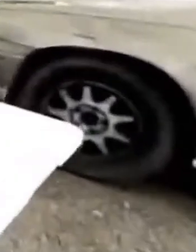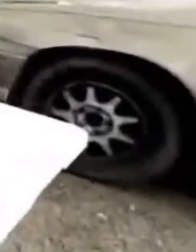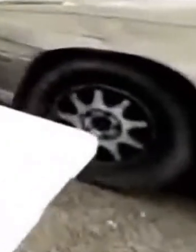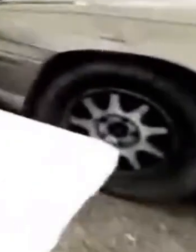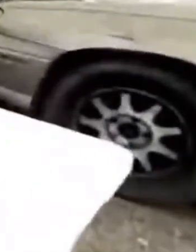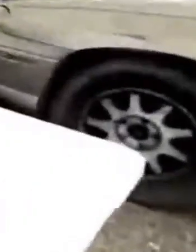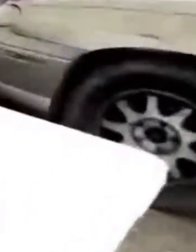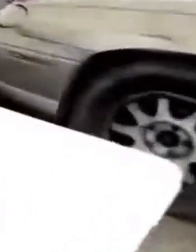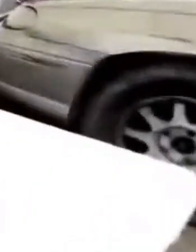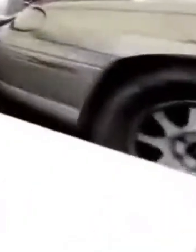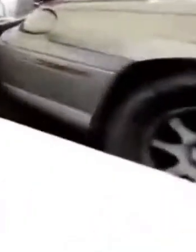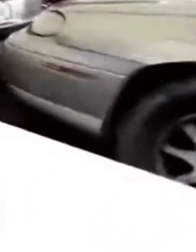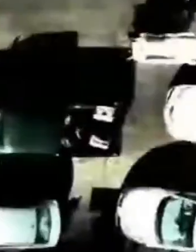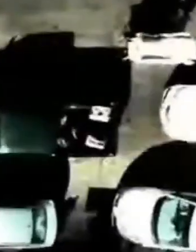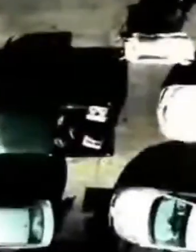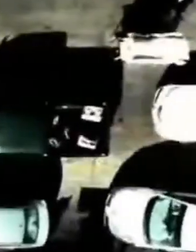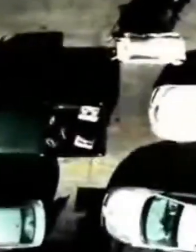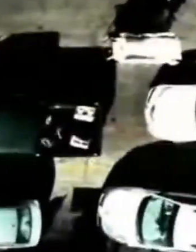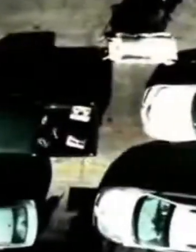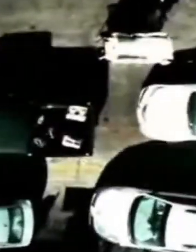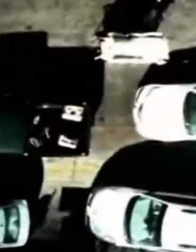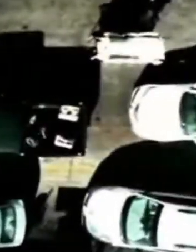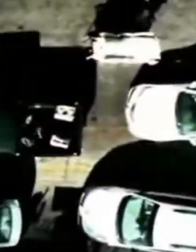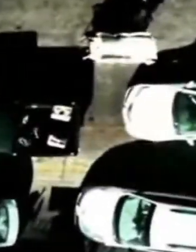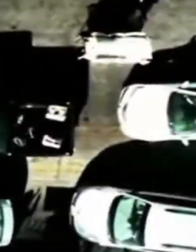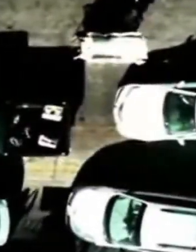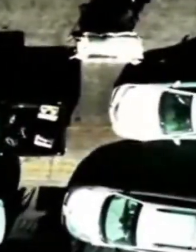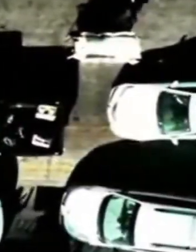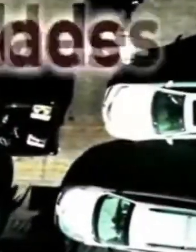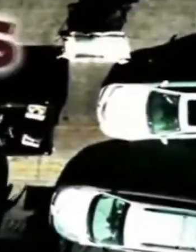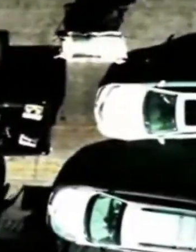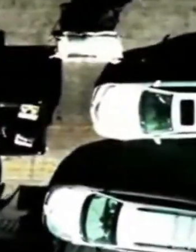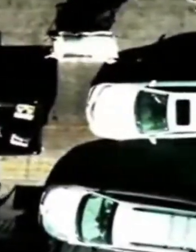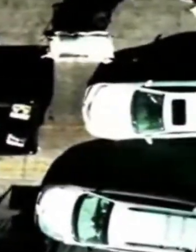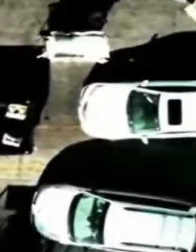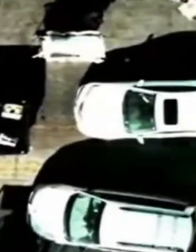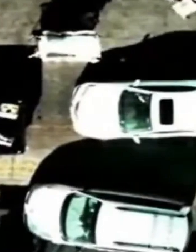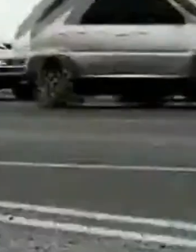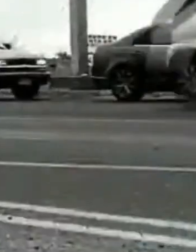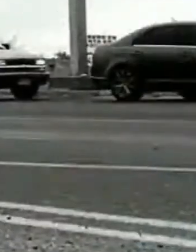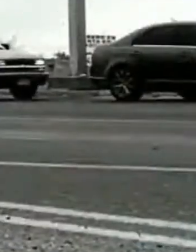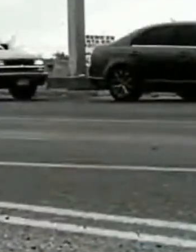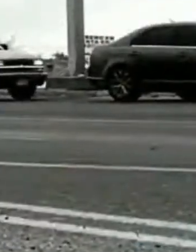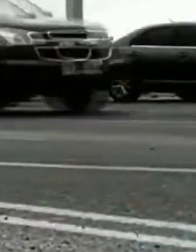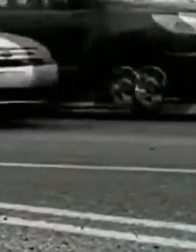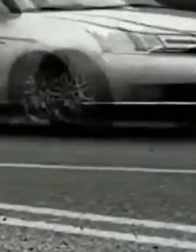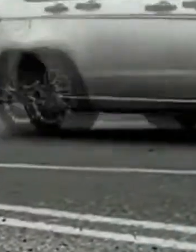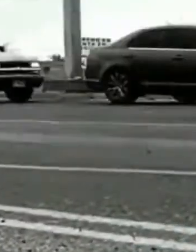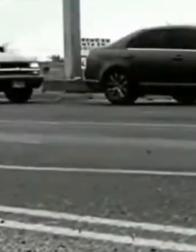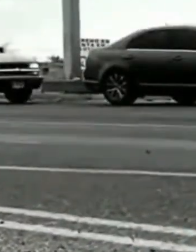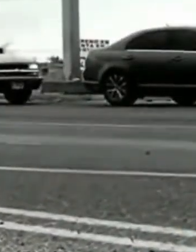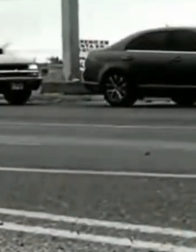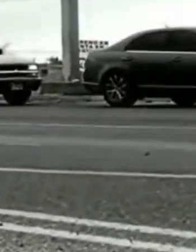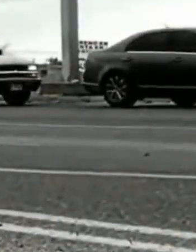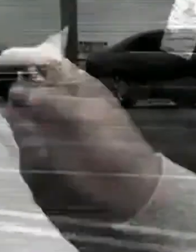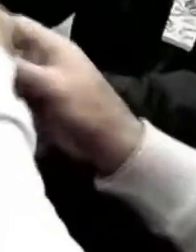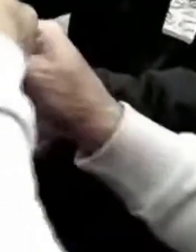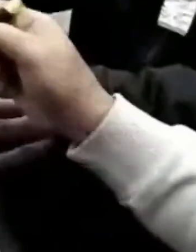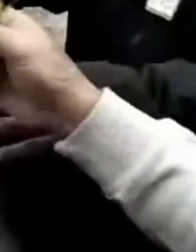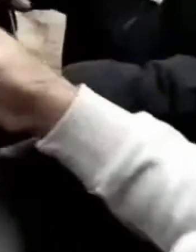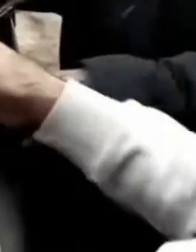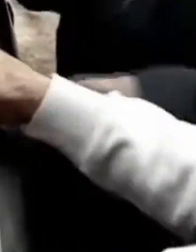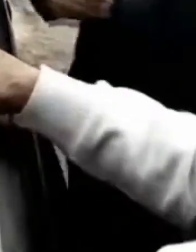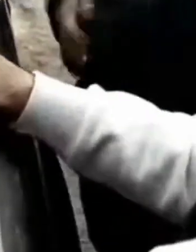A la fecha, un millón 696 mil unidades que circulan en 17 entidades sobre todo en el norte del país